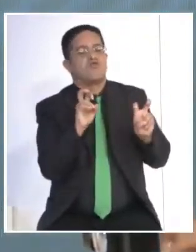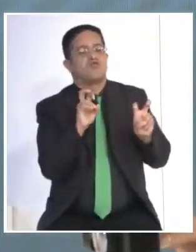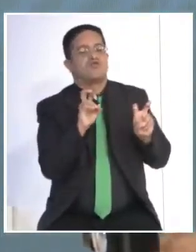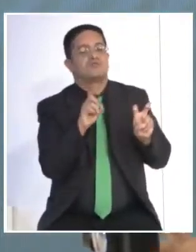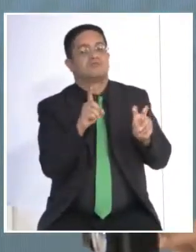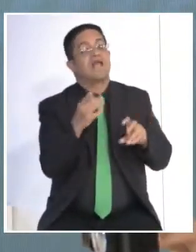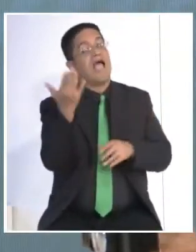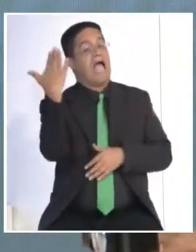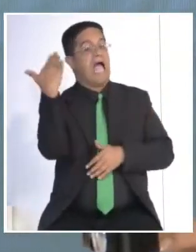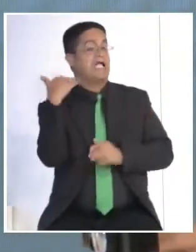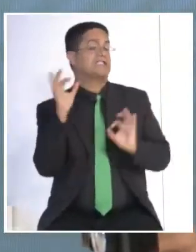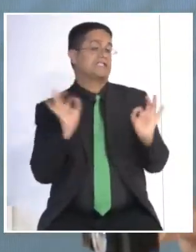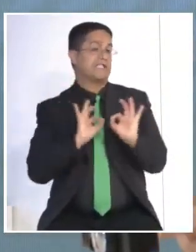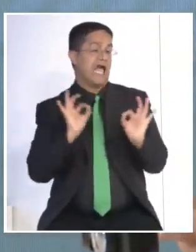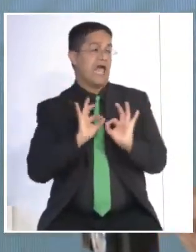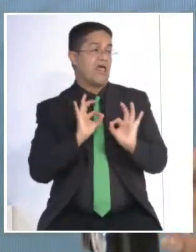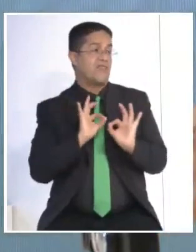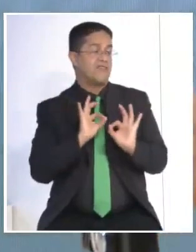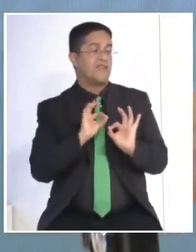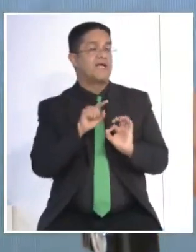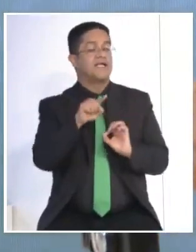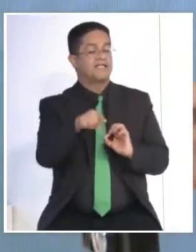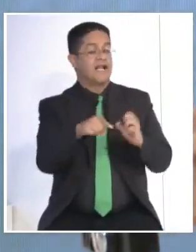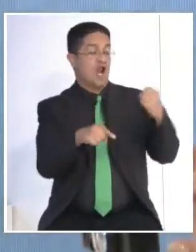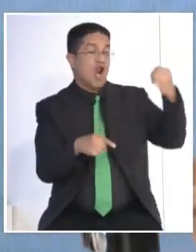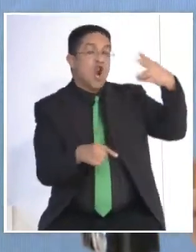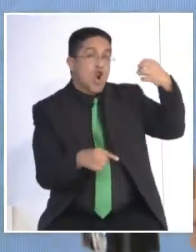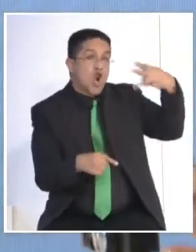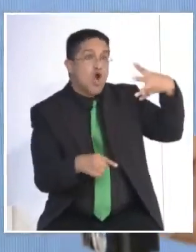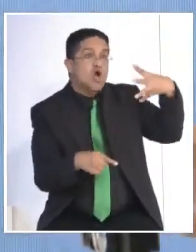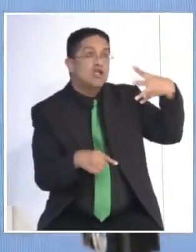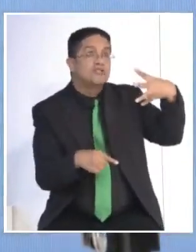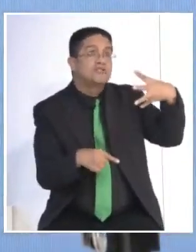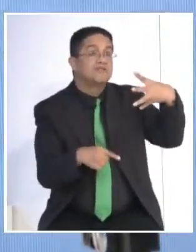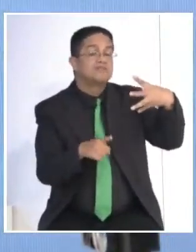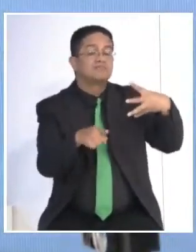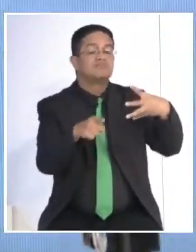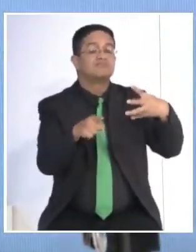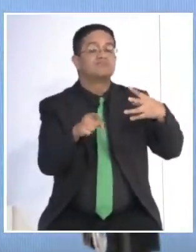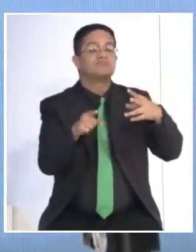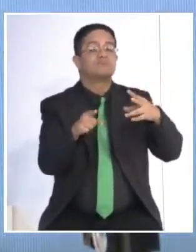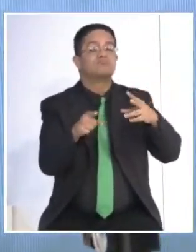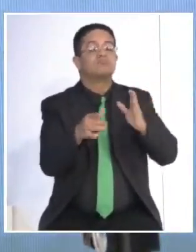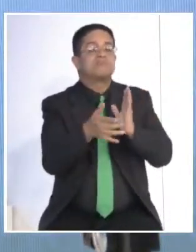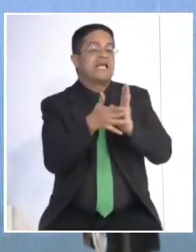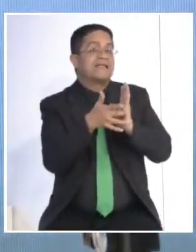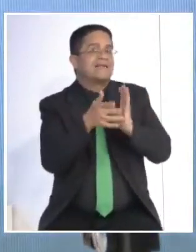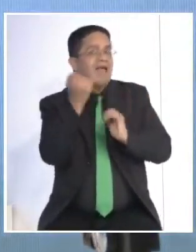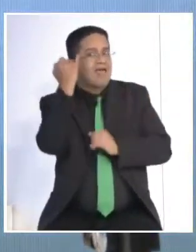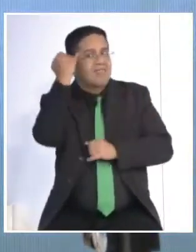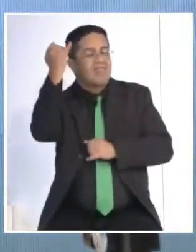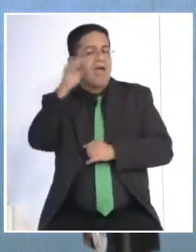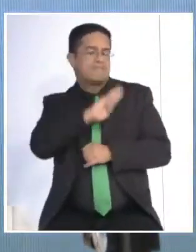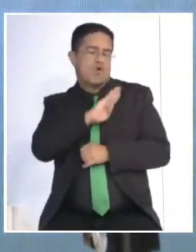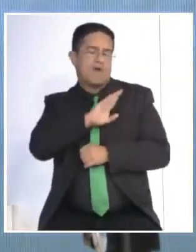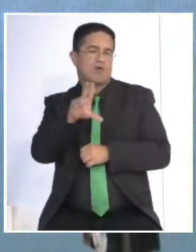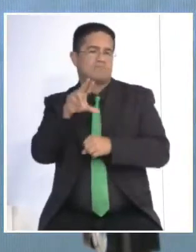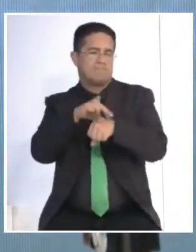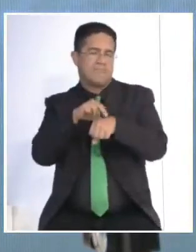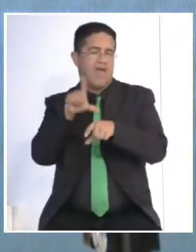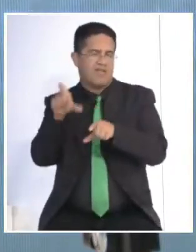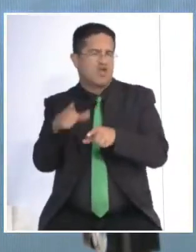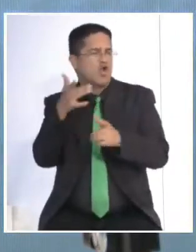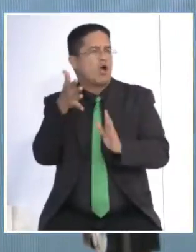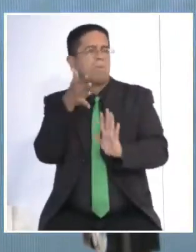marcar un antes y un después. Pues, el flebo fotorejuvenecimiento es un concepto ideado por el doctor Carlos Durán y no es más que un conjunto de